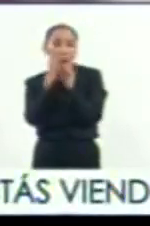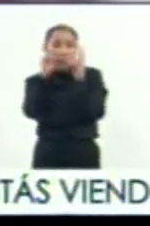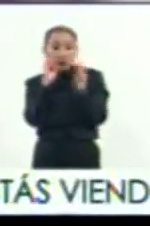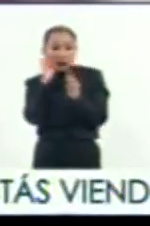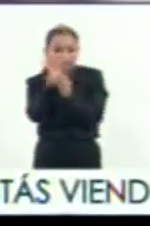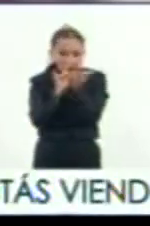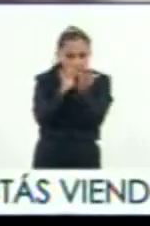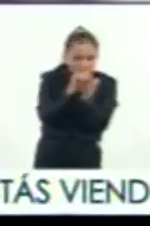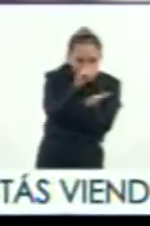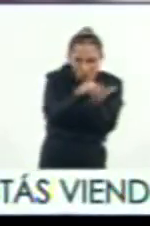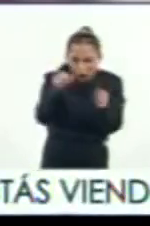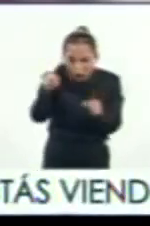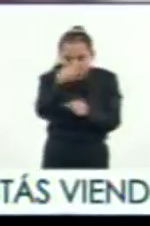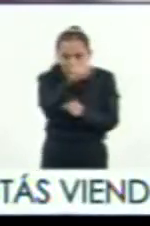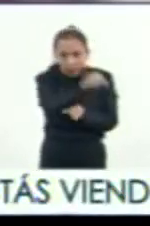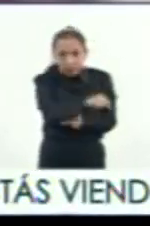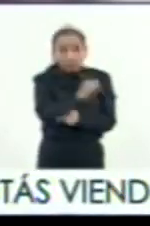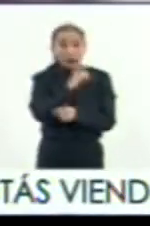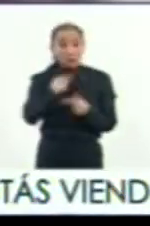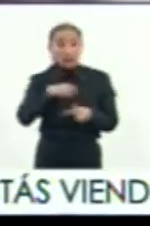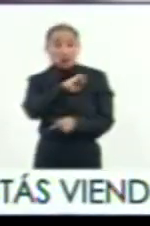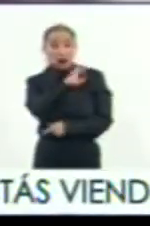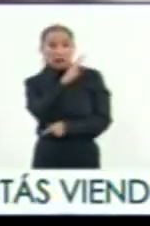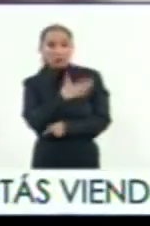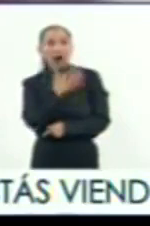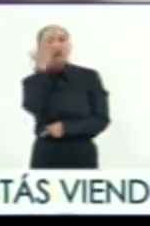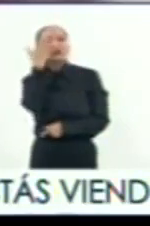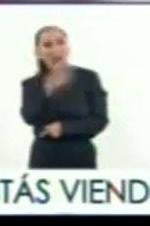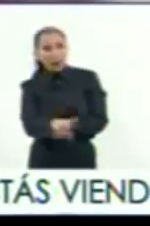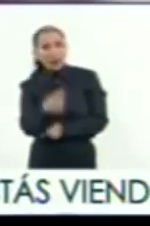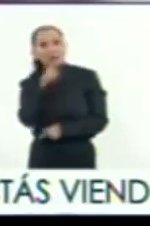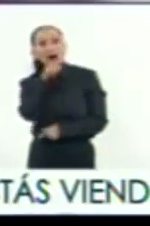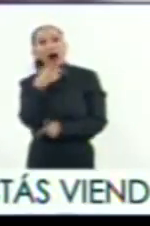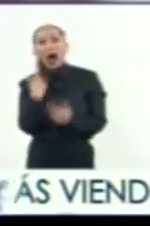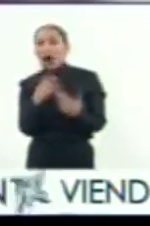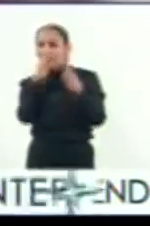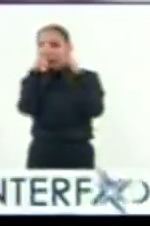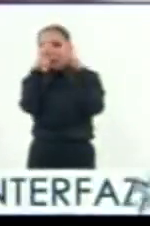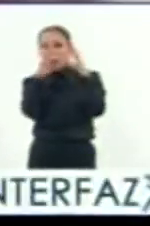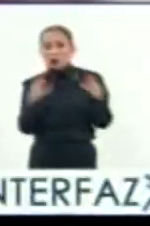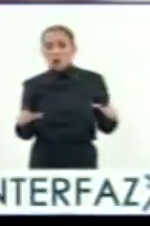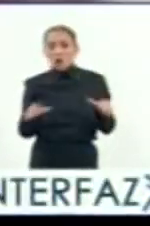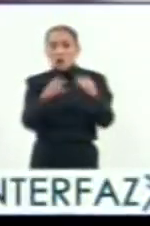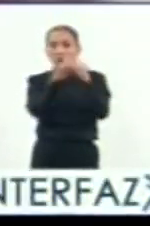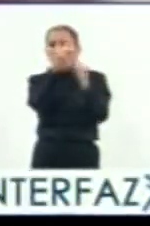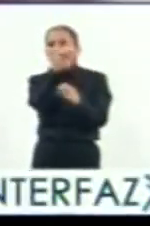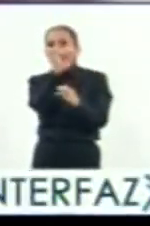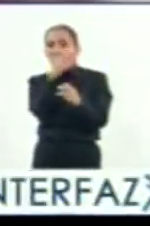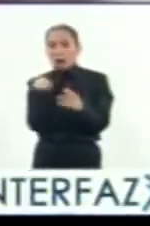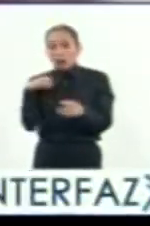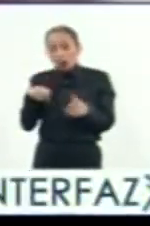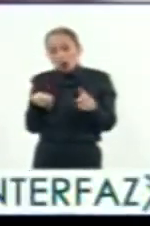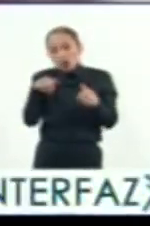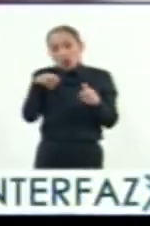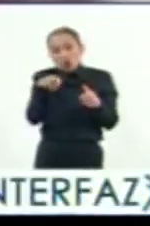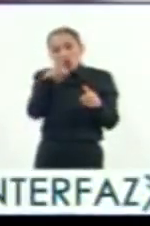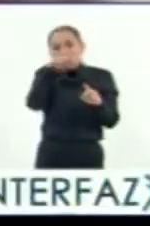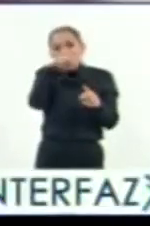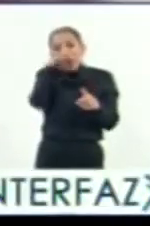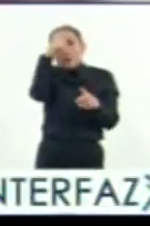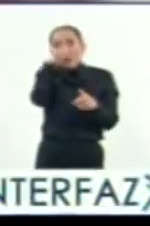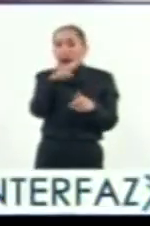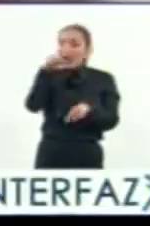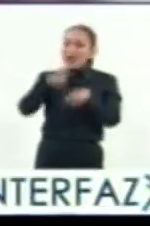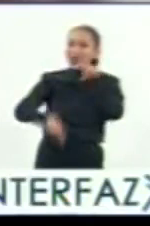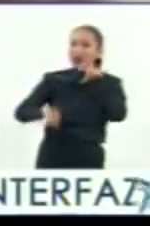y hemos rastreado los sitios, los españoles saben de esta veneración y hacen un ascenso, yo creo, que como para